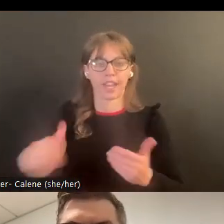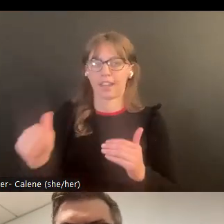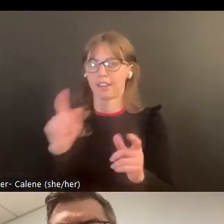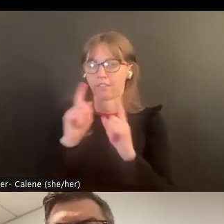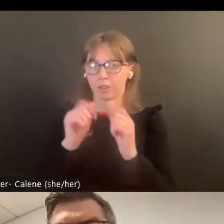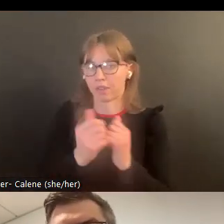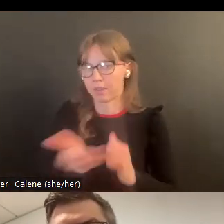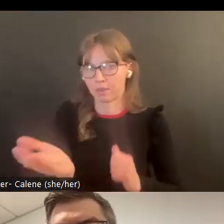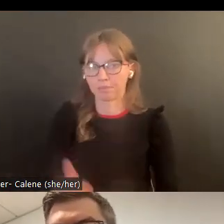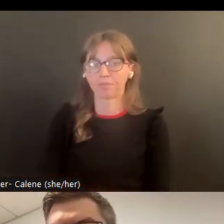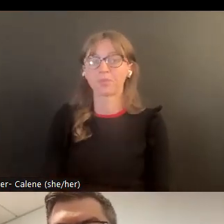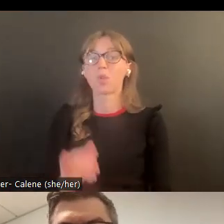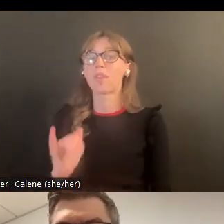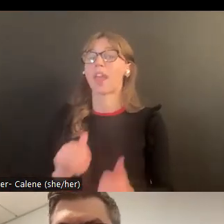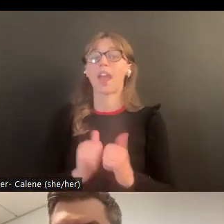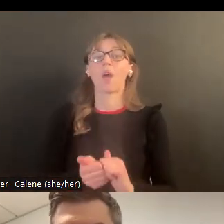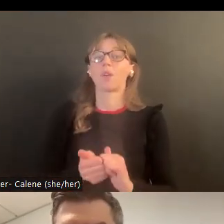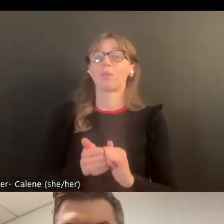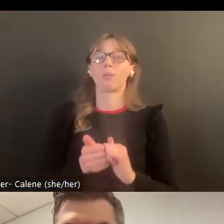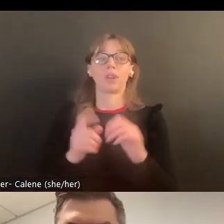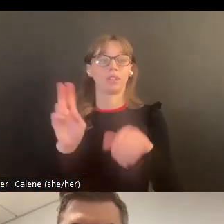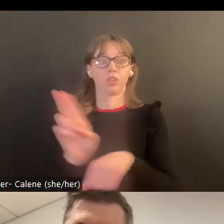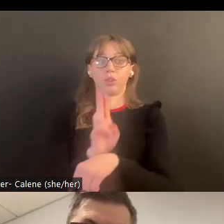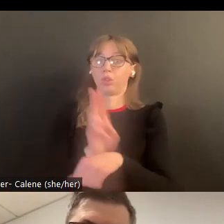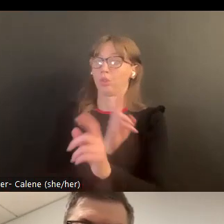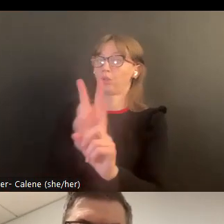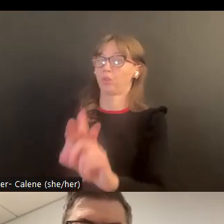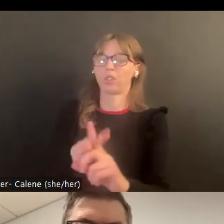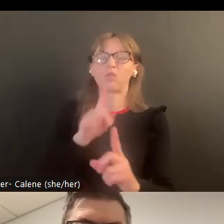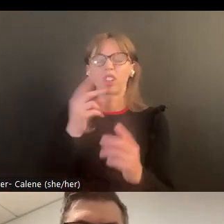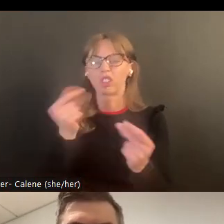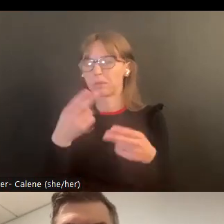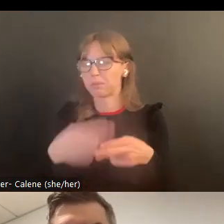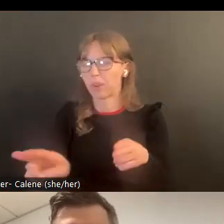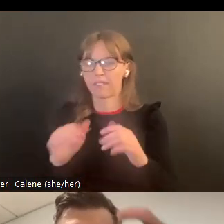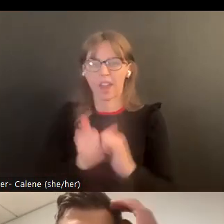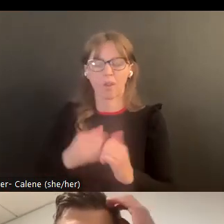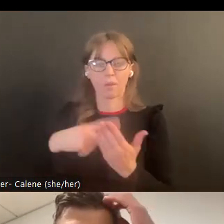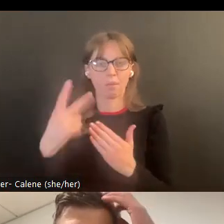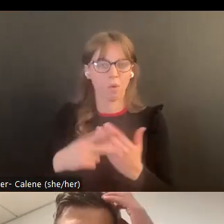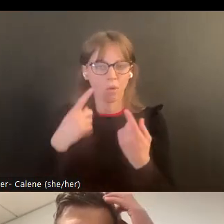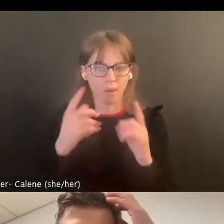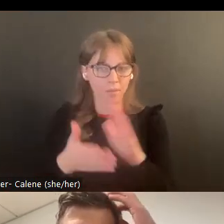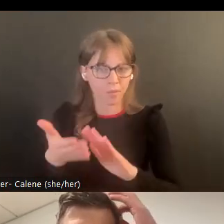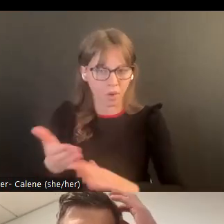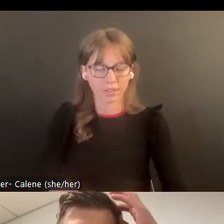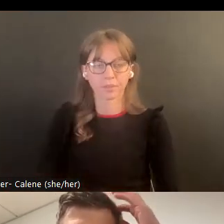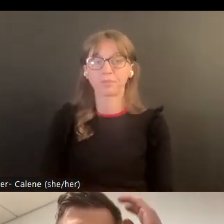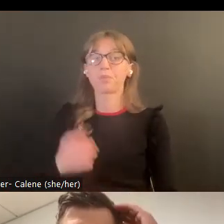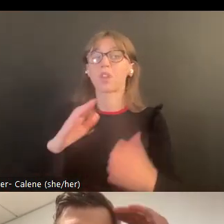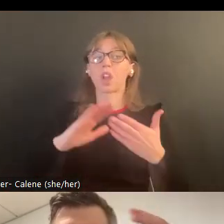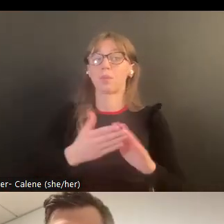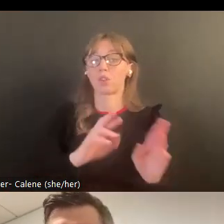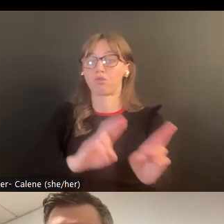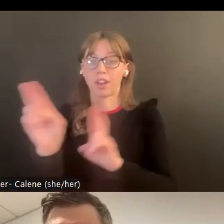quiere comunicarse conmigo y sería contento en responder a cualquier pregunta lo que sería la implementación como representa